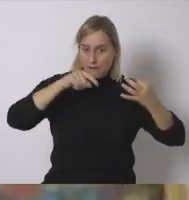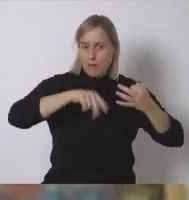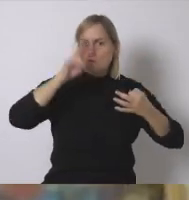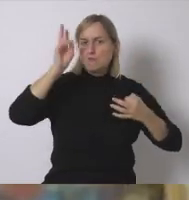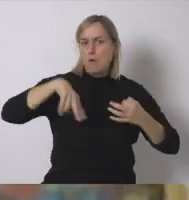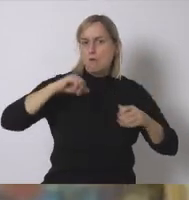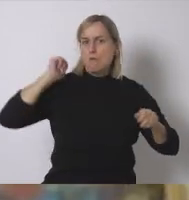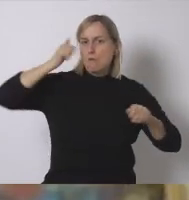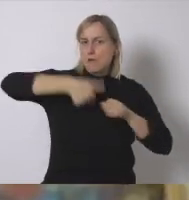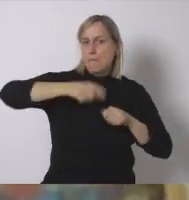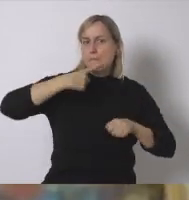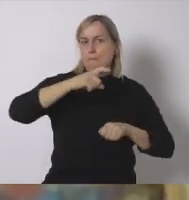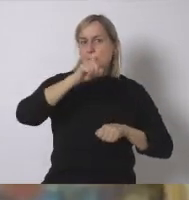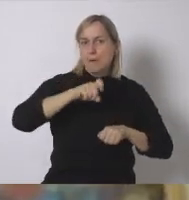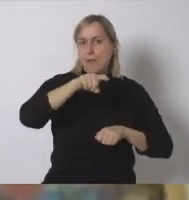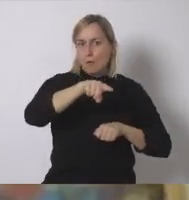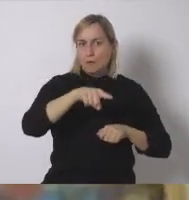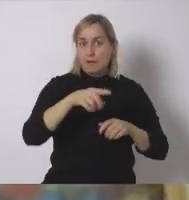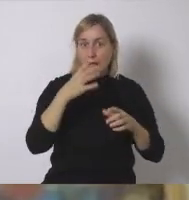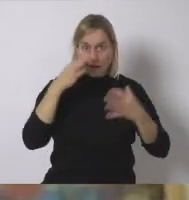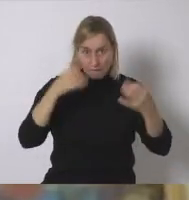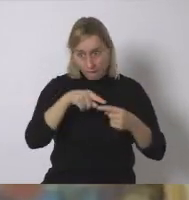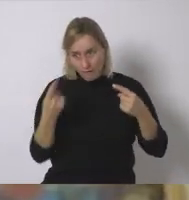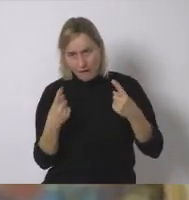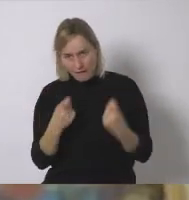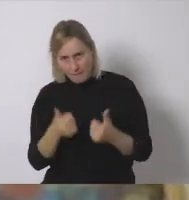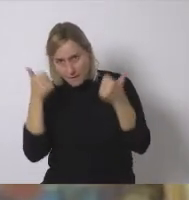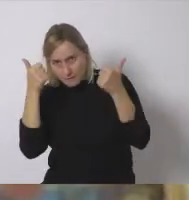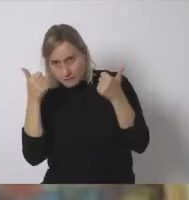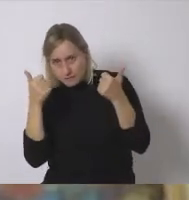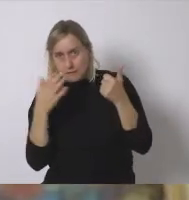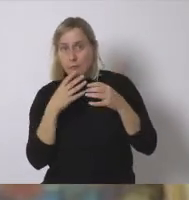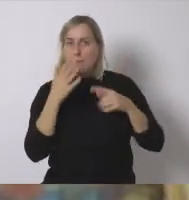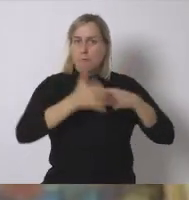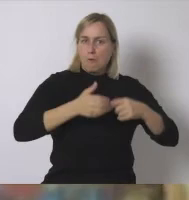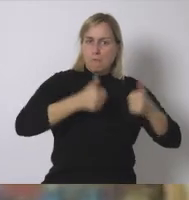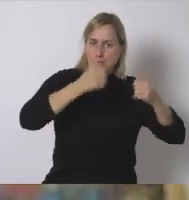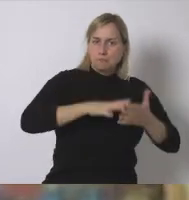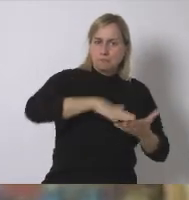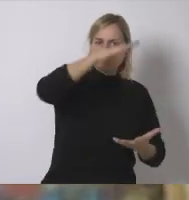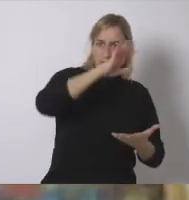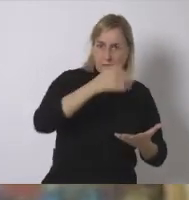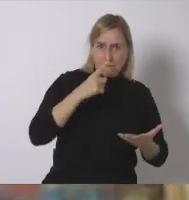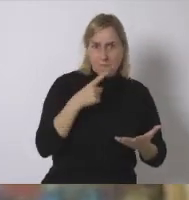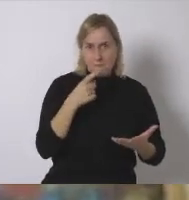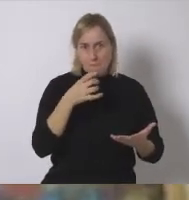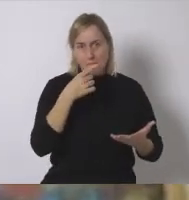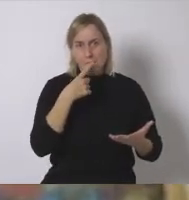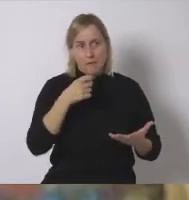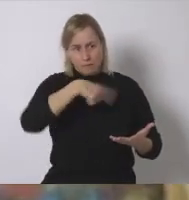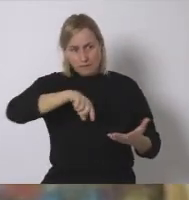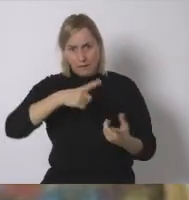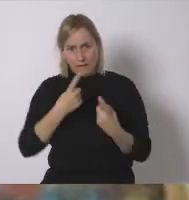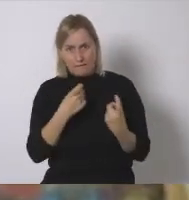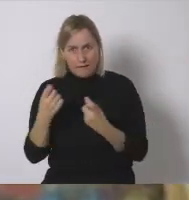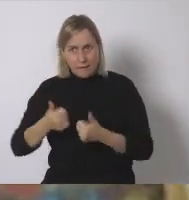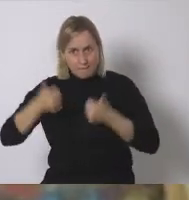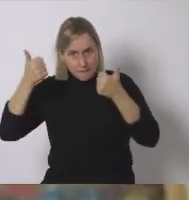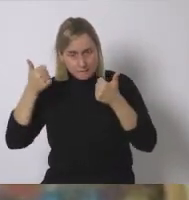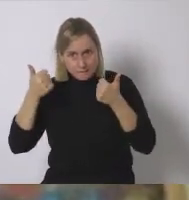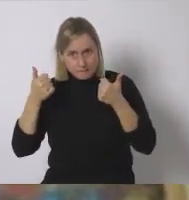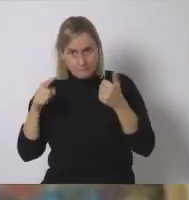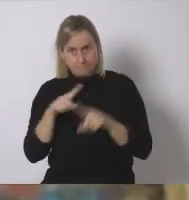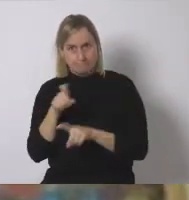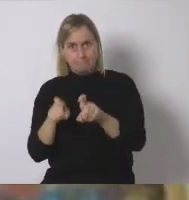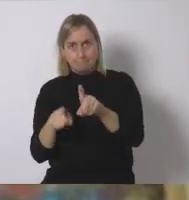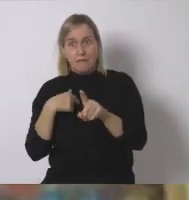pregunta si se necesitaba más producir más sí pero se necesitaba más esa pregunta ese